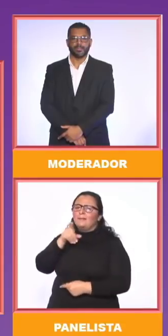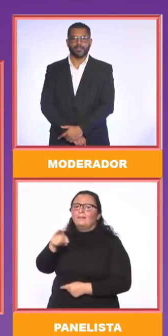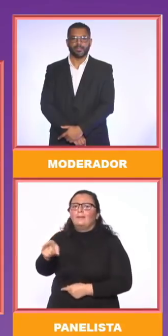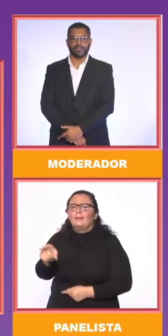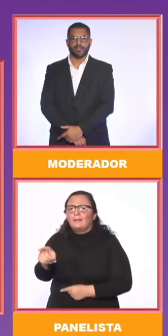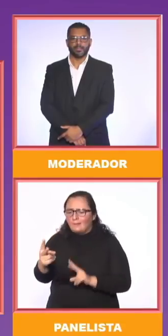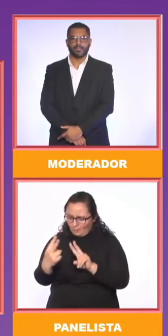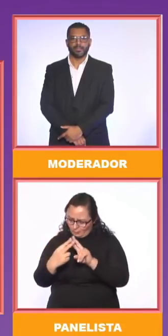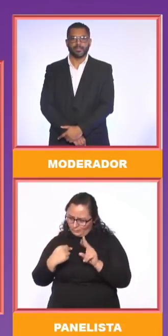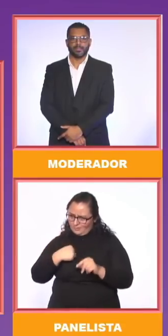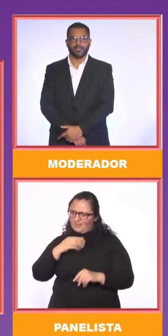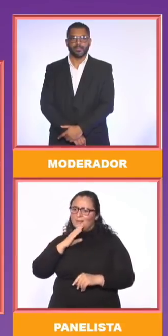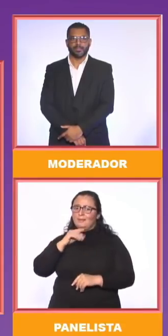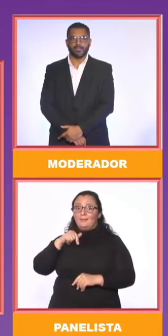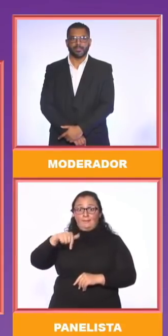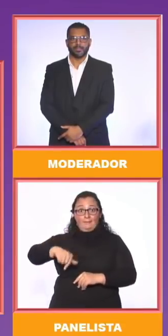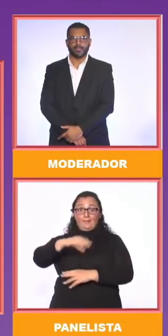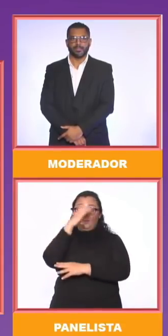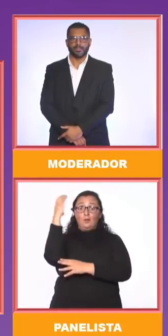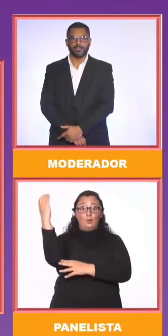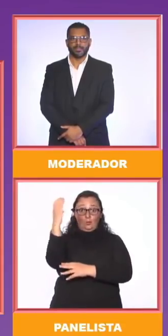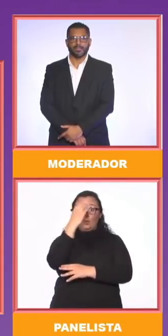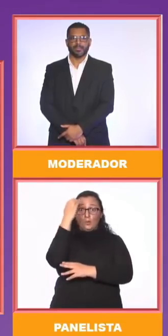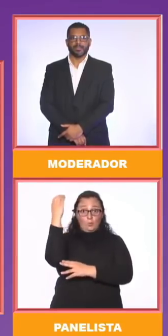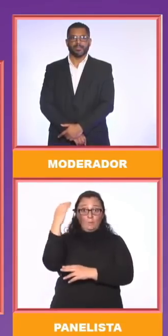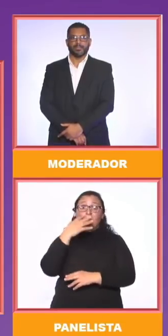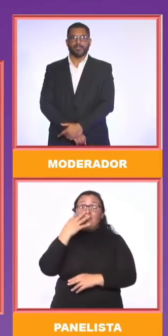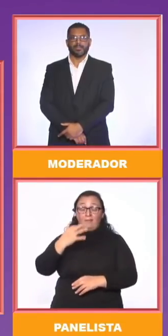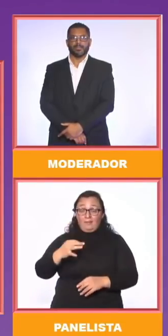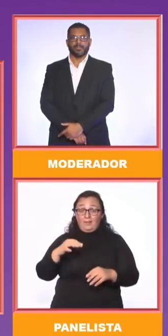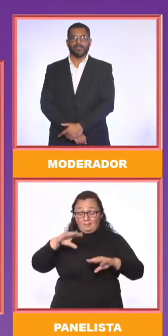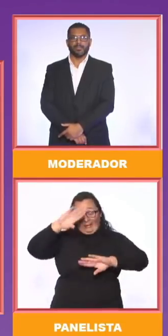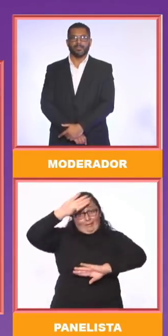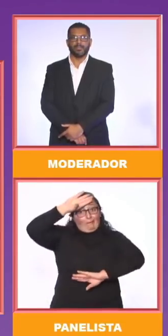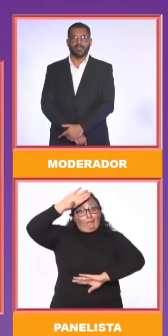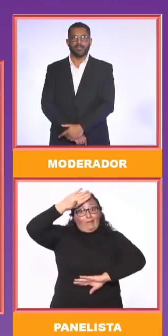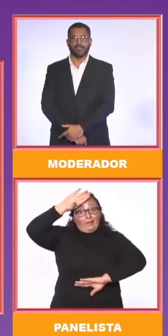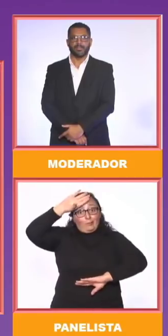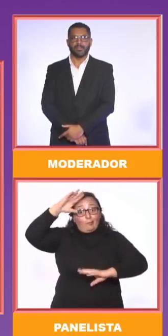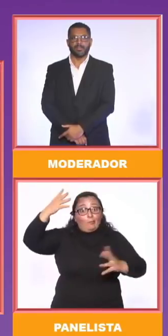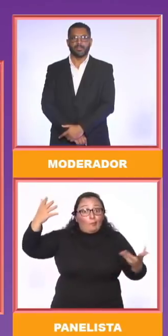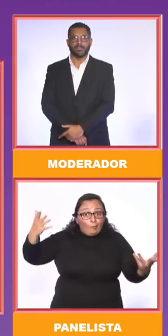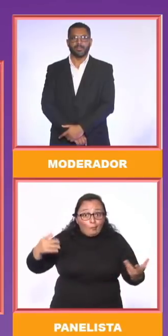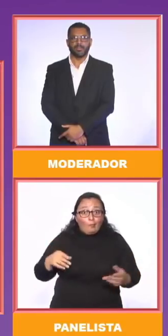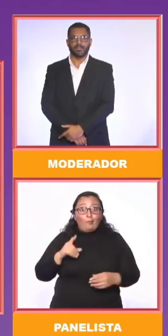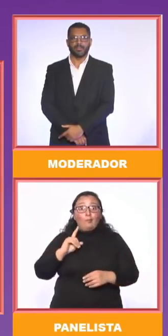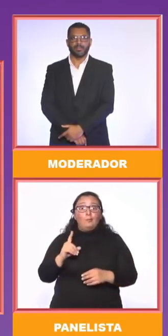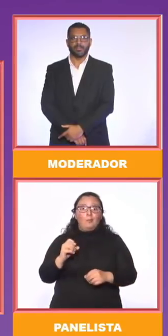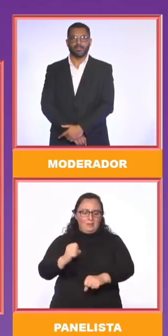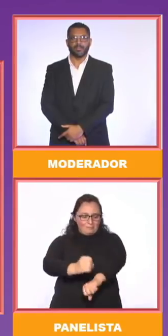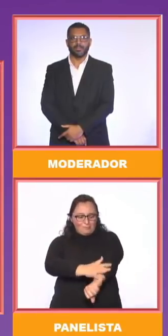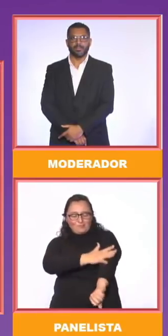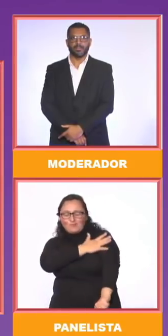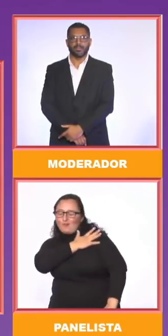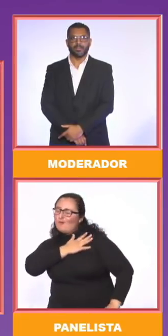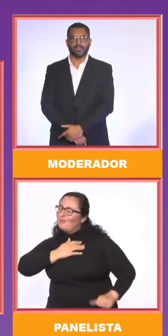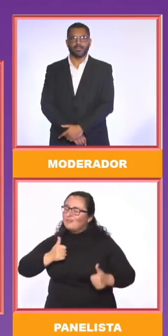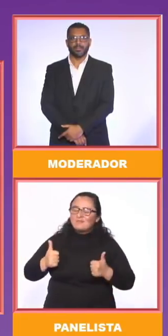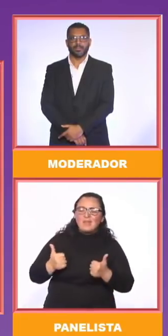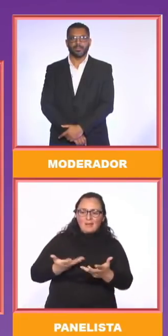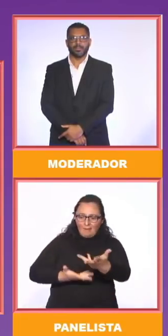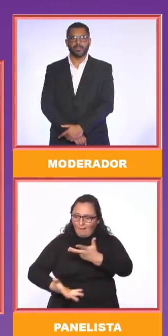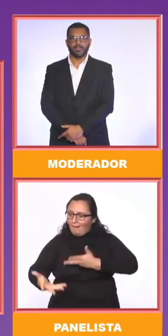es un país enfermo emocionalmente. Totalmente enfermo. O sea, es que triunfaron las tesis